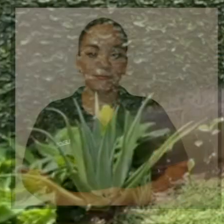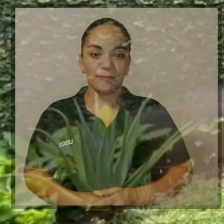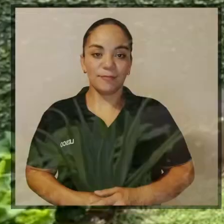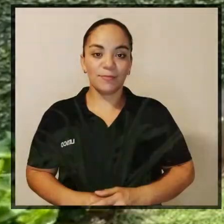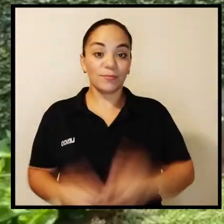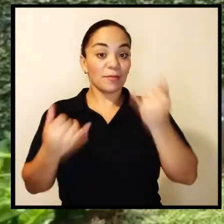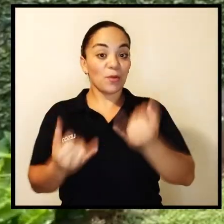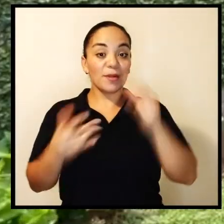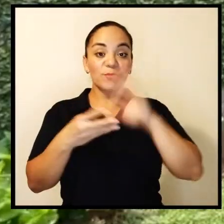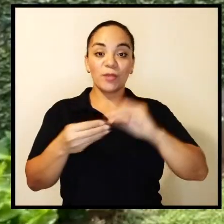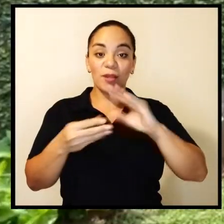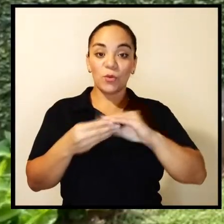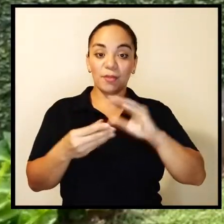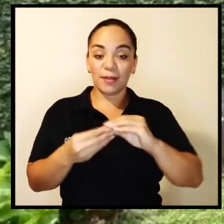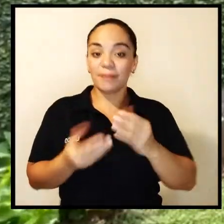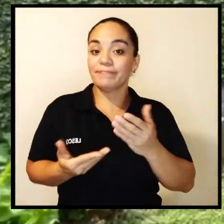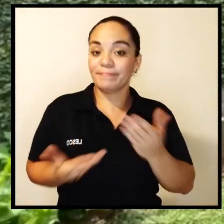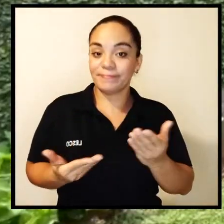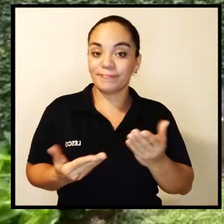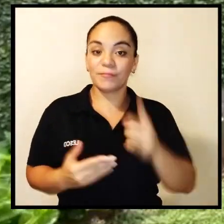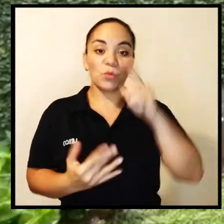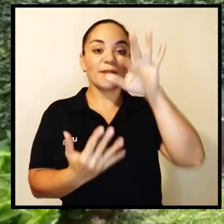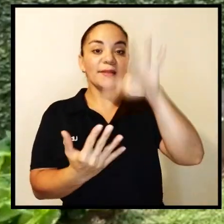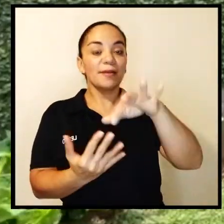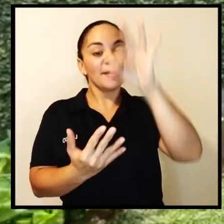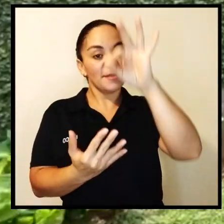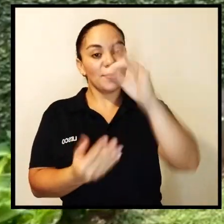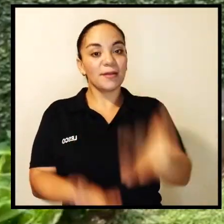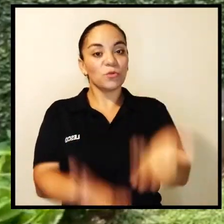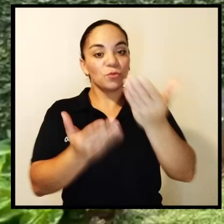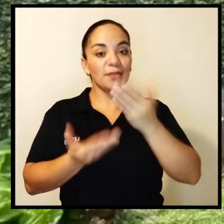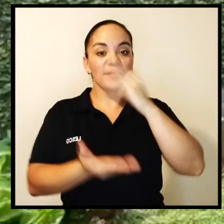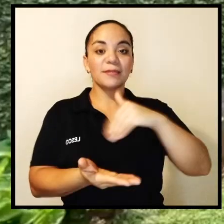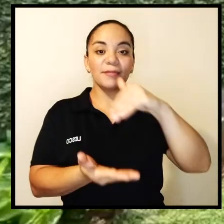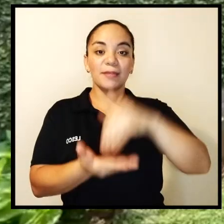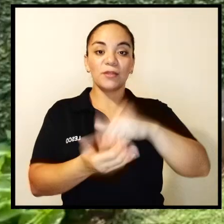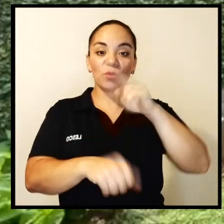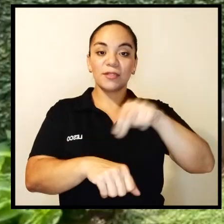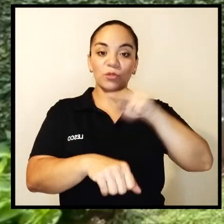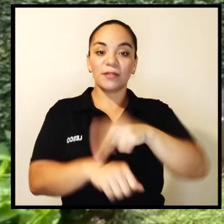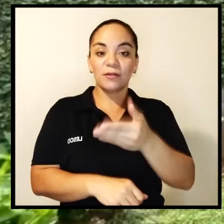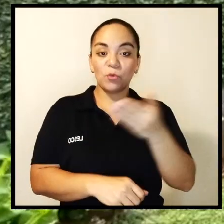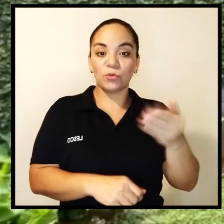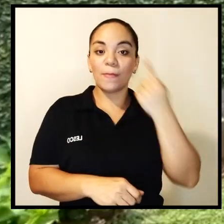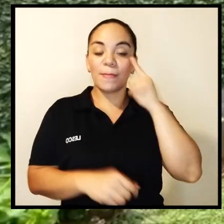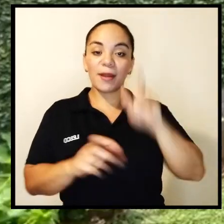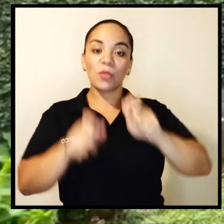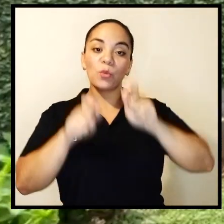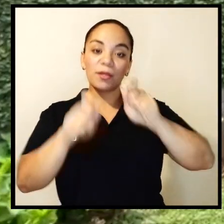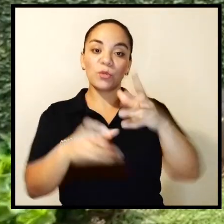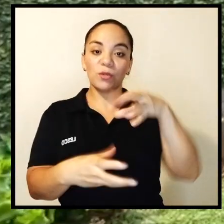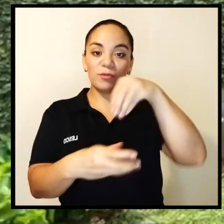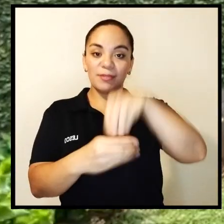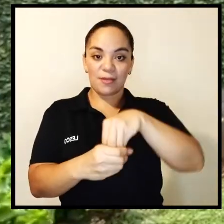En esta ocasión vengo a hablarle de una de las alternativas que nos ofrece el Centro Nacional de Recursos para la Educación Inclusiva